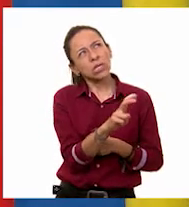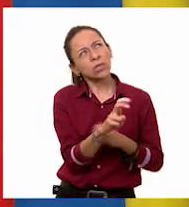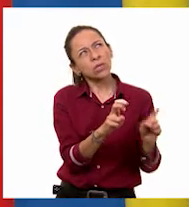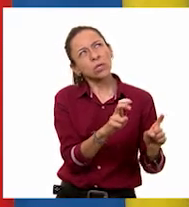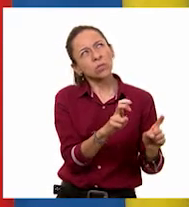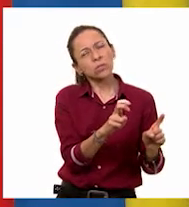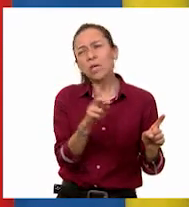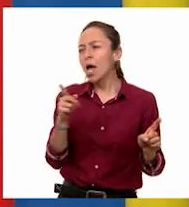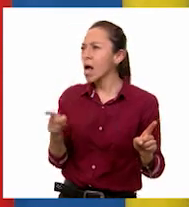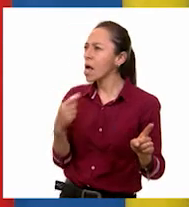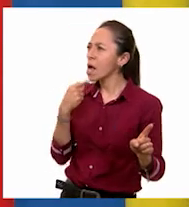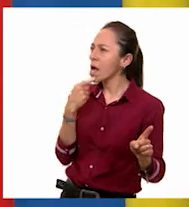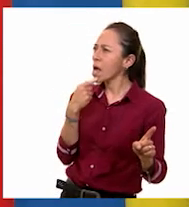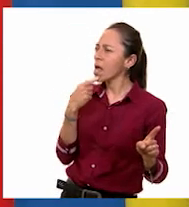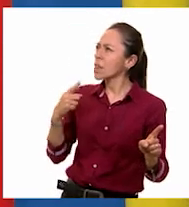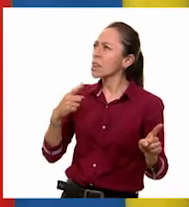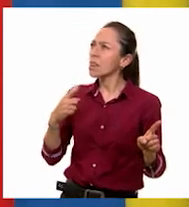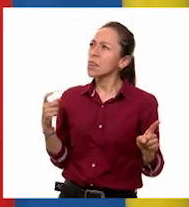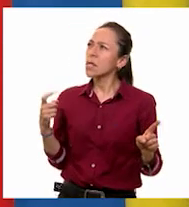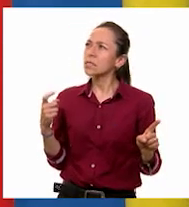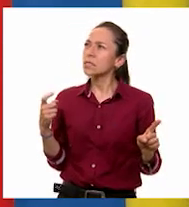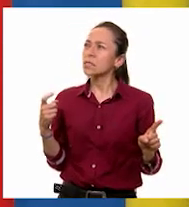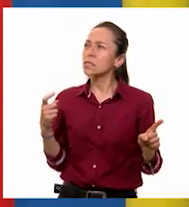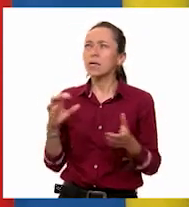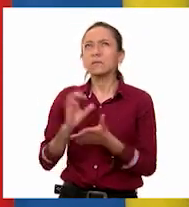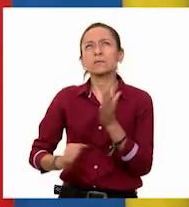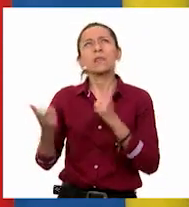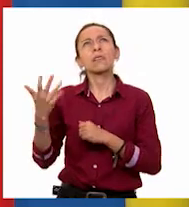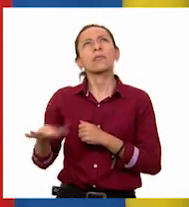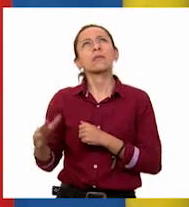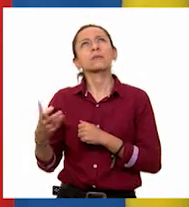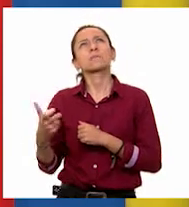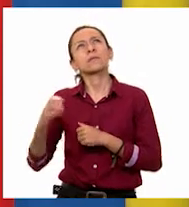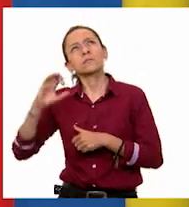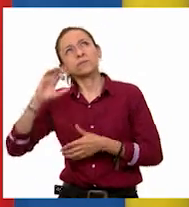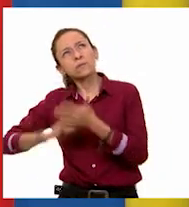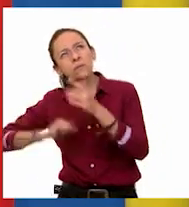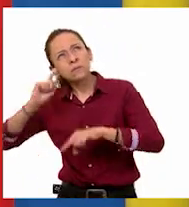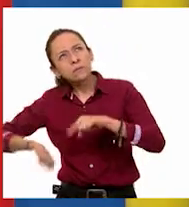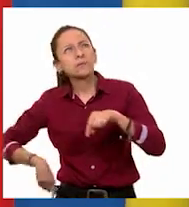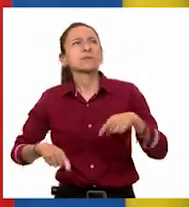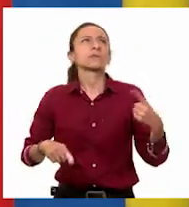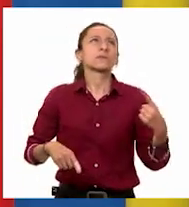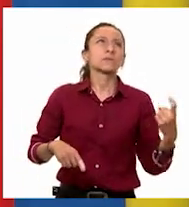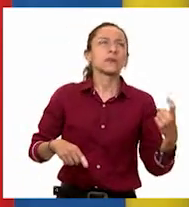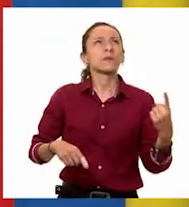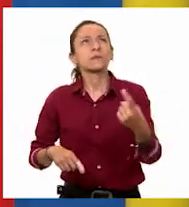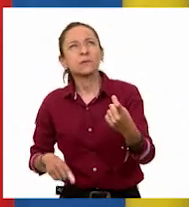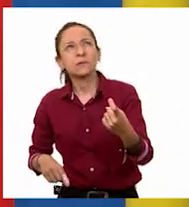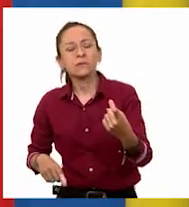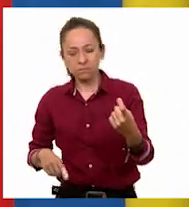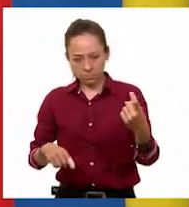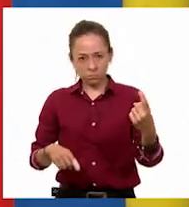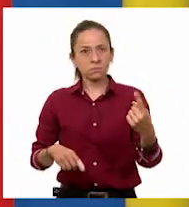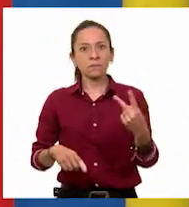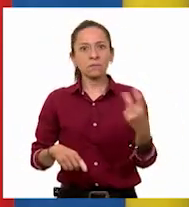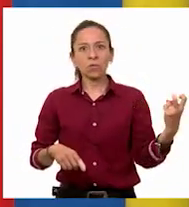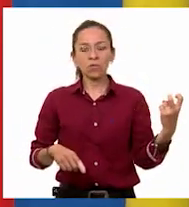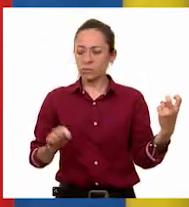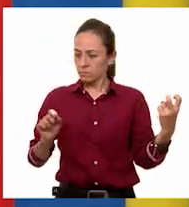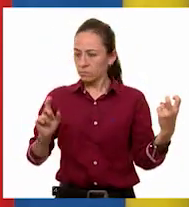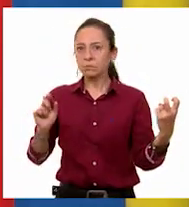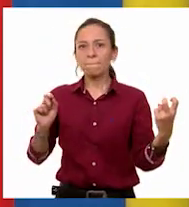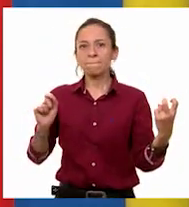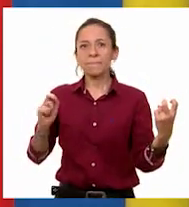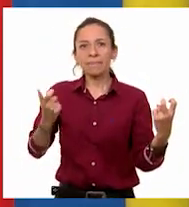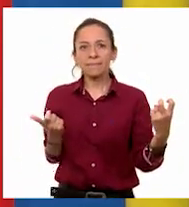pesos y de otros 100 pesos también me descuentan otros 10 pesos, entonces de 200 pesos me descuentan 20 pesos. Y por lo